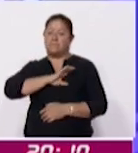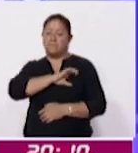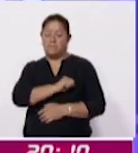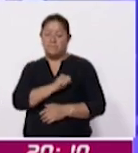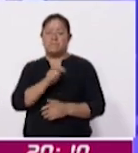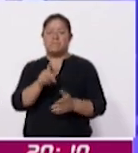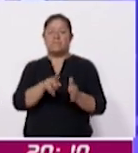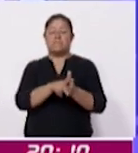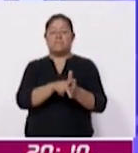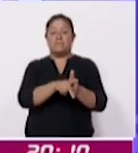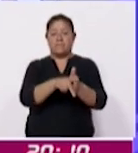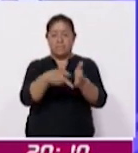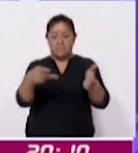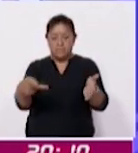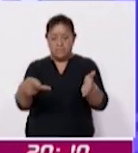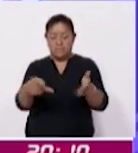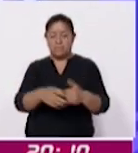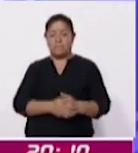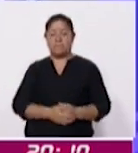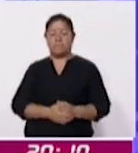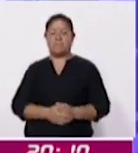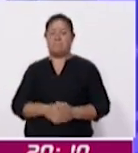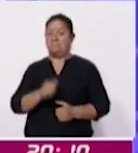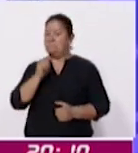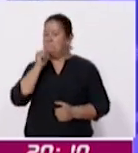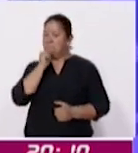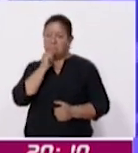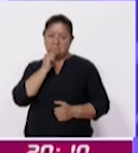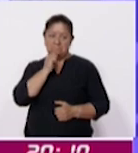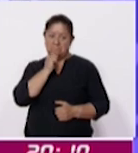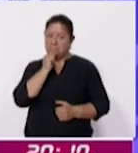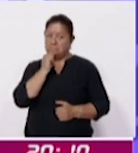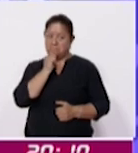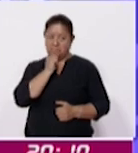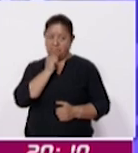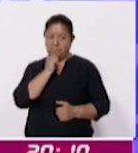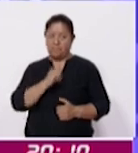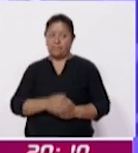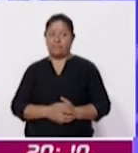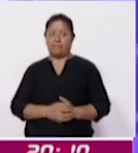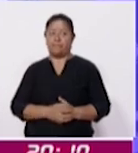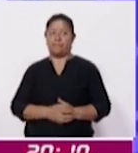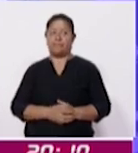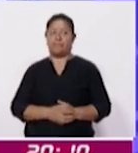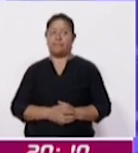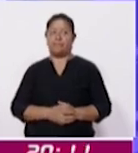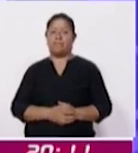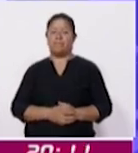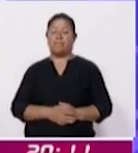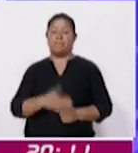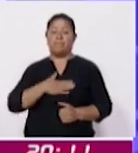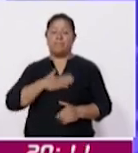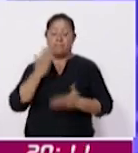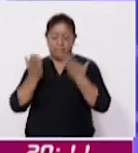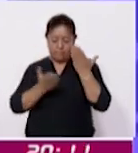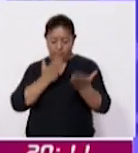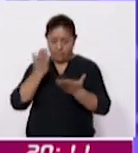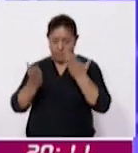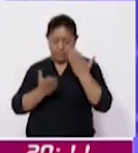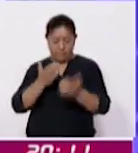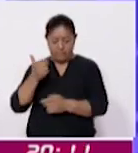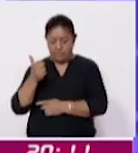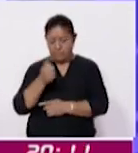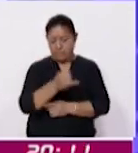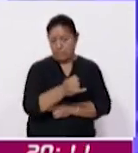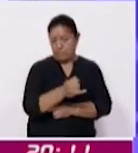no he hecho tal cual una carrera en esto o me he